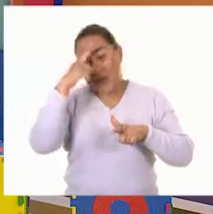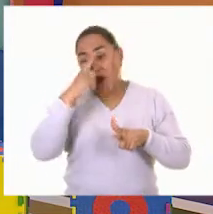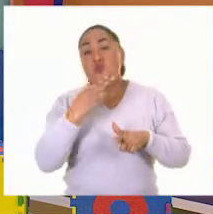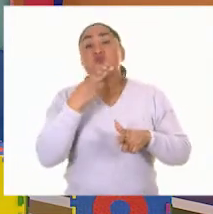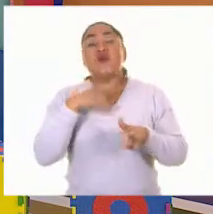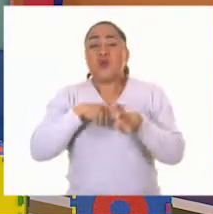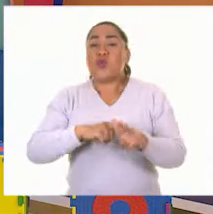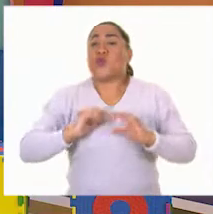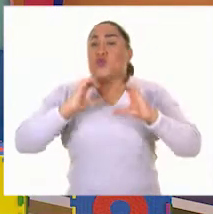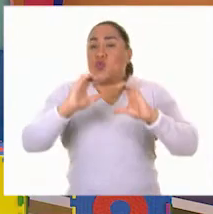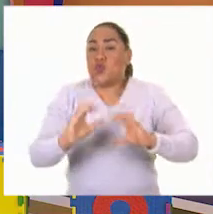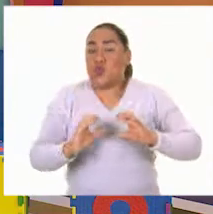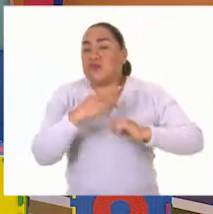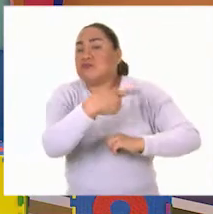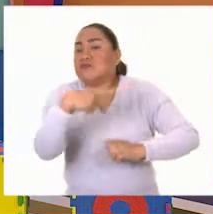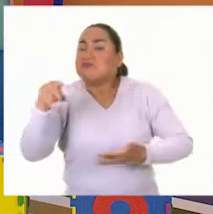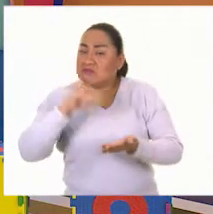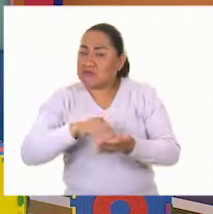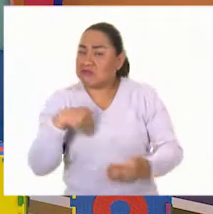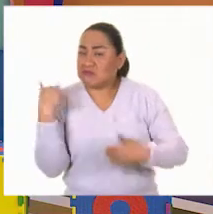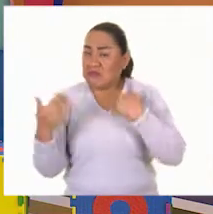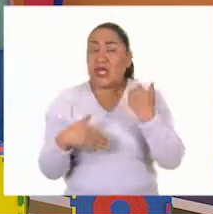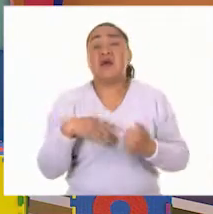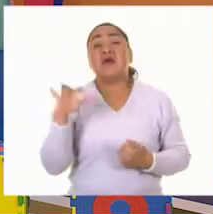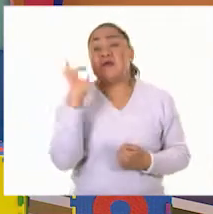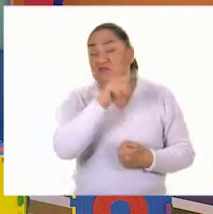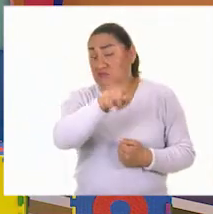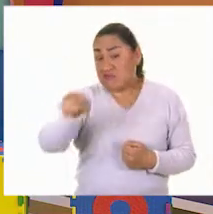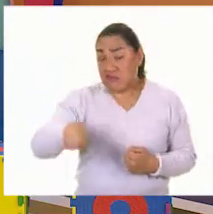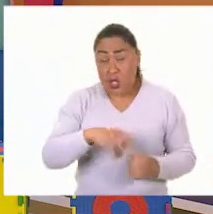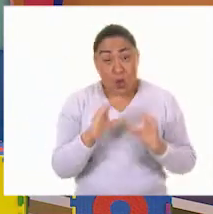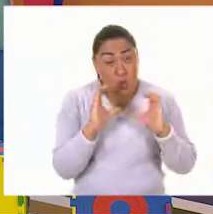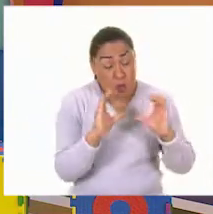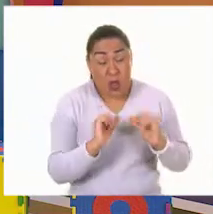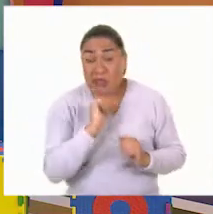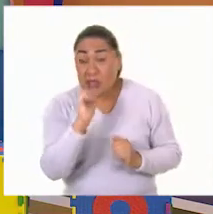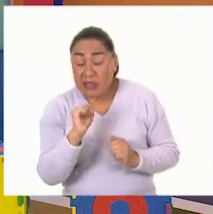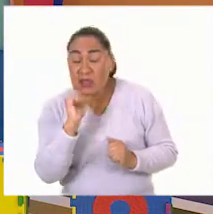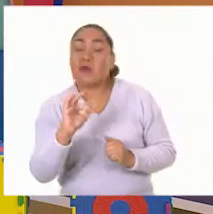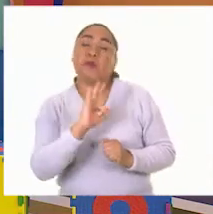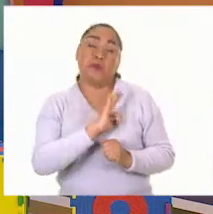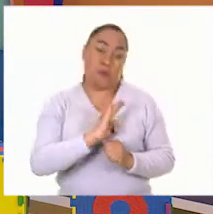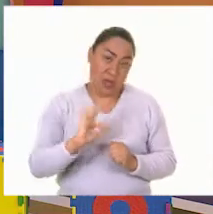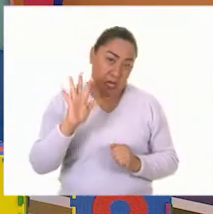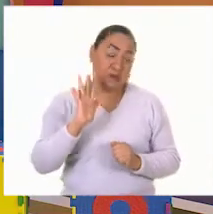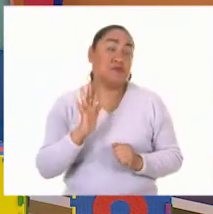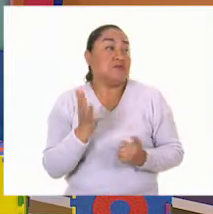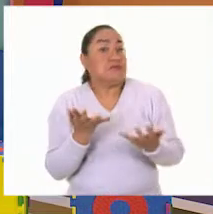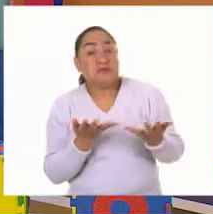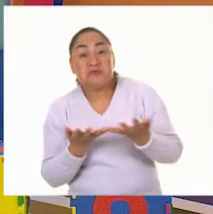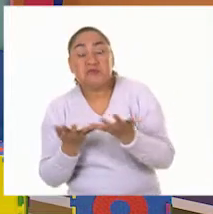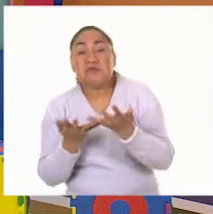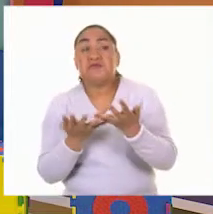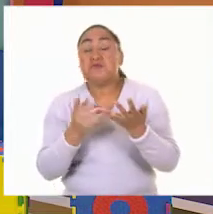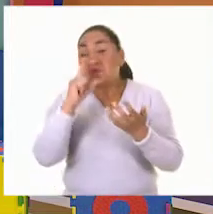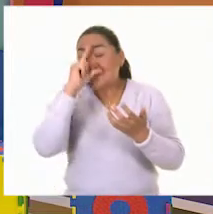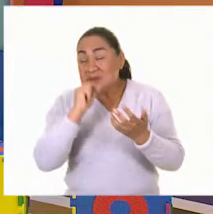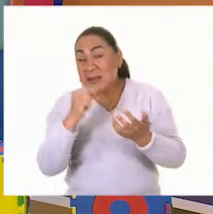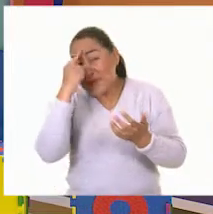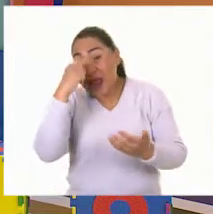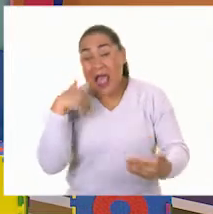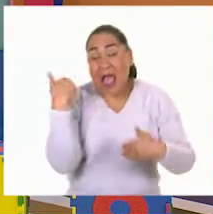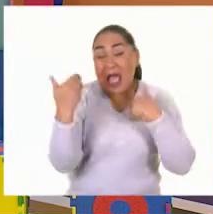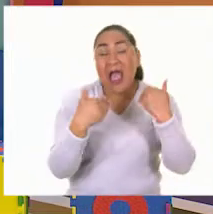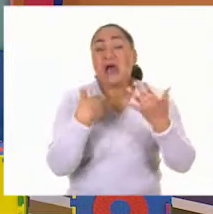divertirnos. Porque si nosotros no cuidamos esos espacios, pues puede ser probable que ya no puedan ser aptos para poder